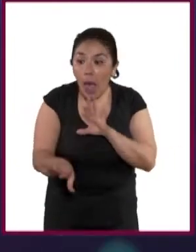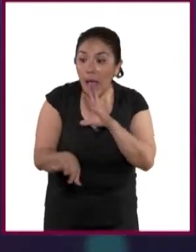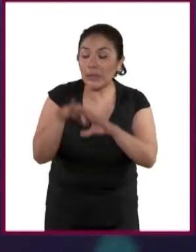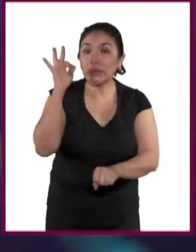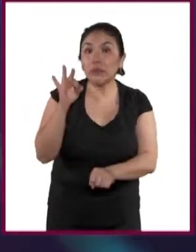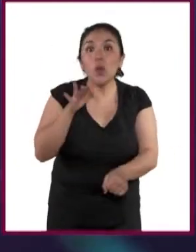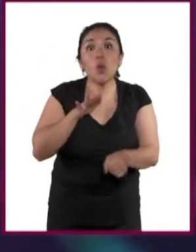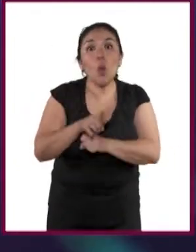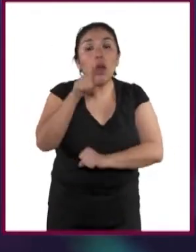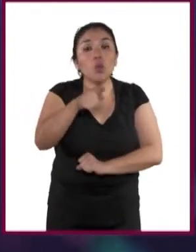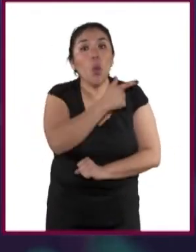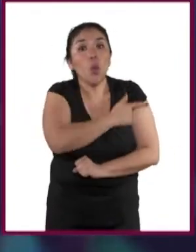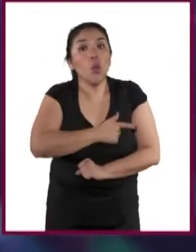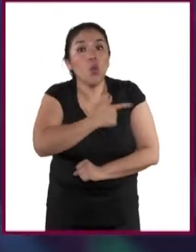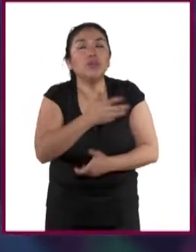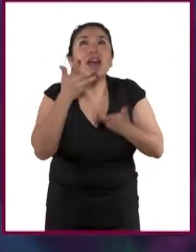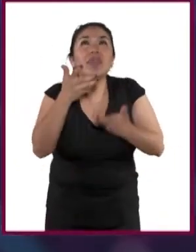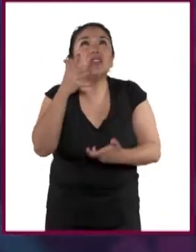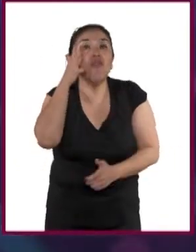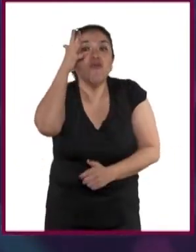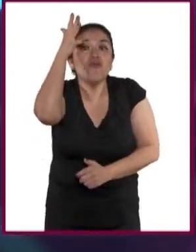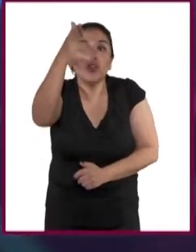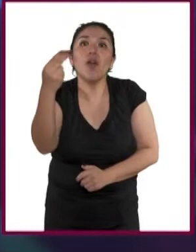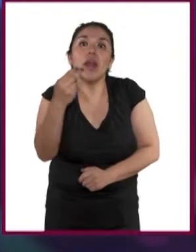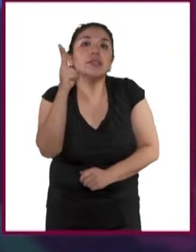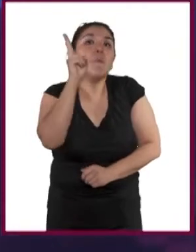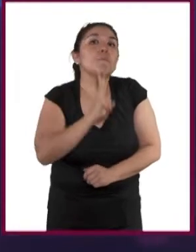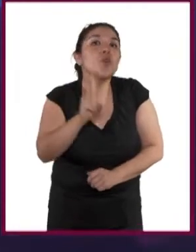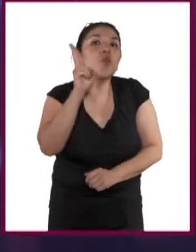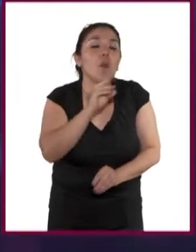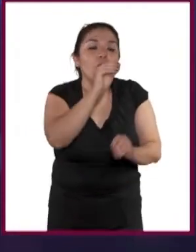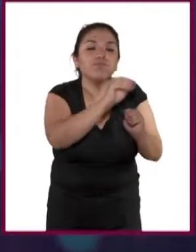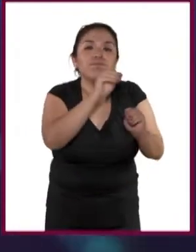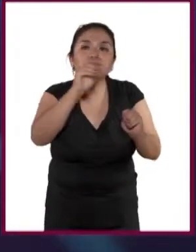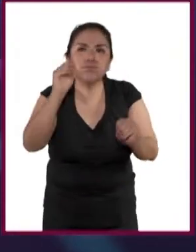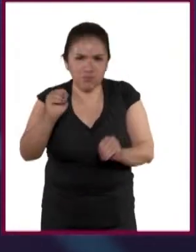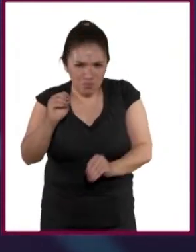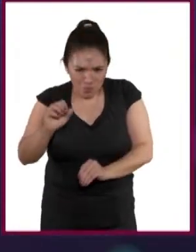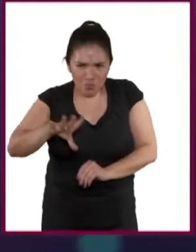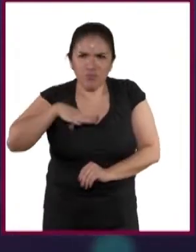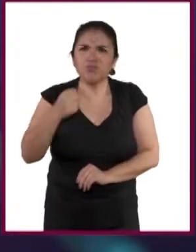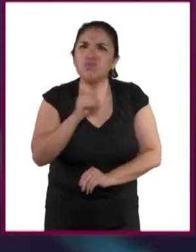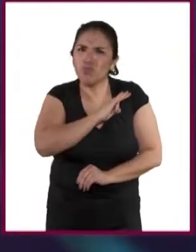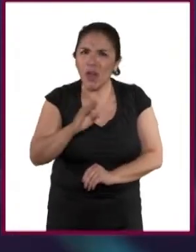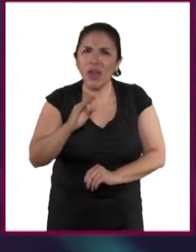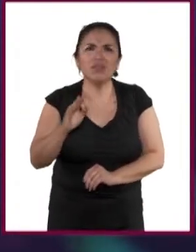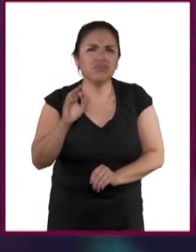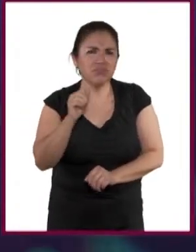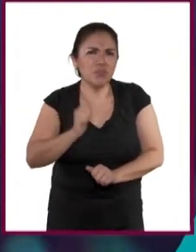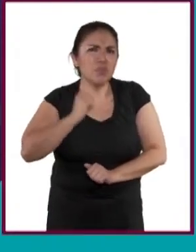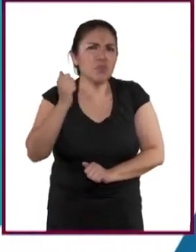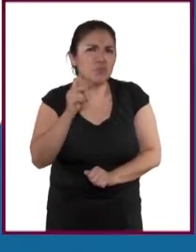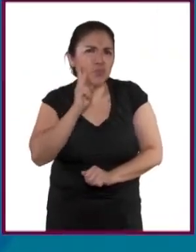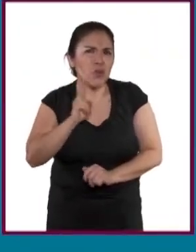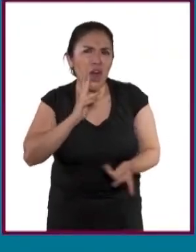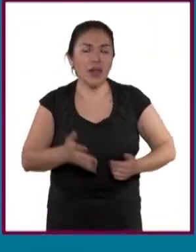lo que anhelamos, necesitamos probar. Aventúrense, el éxito está en su mano.